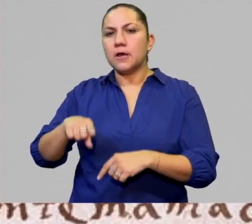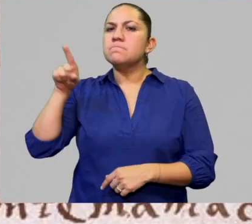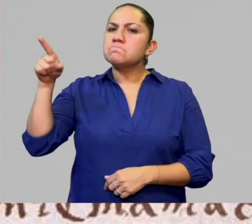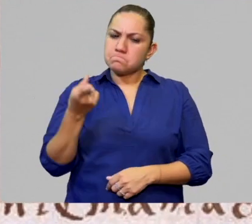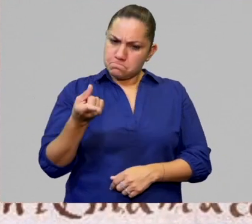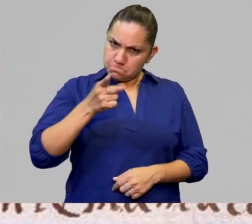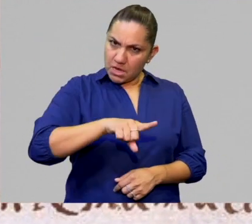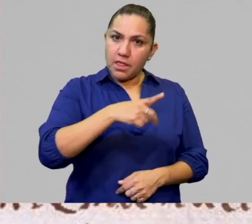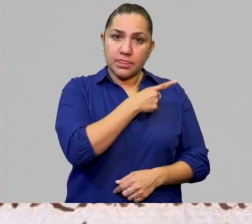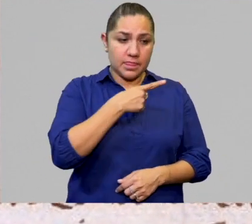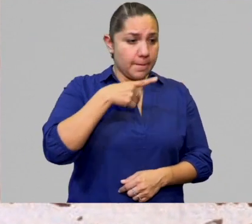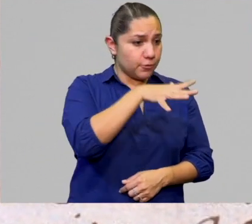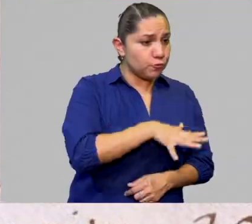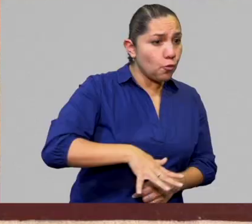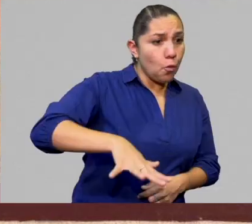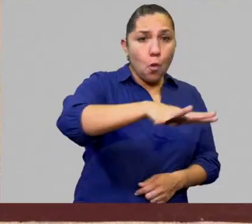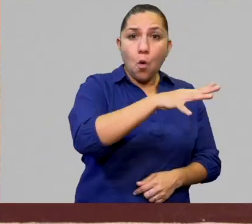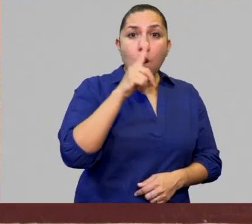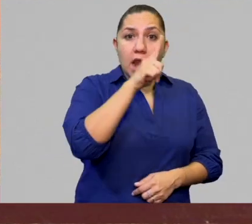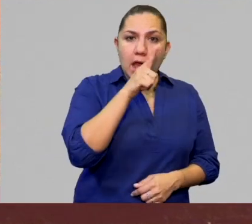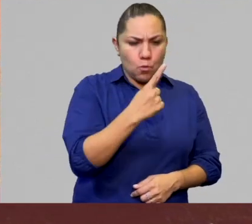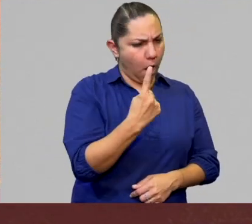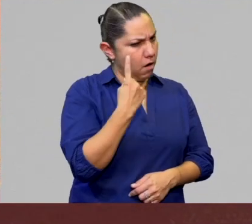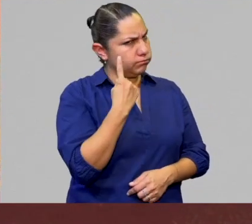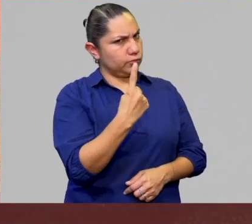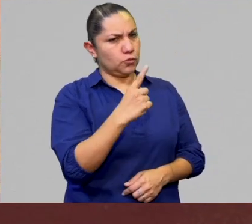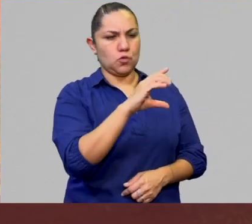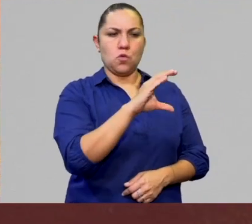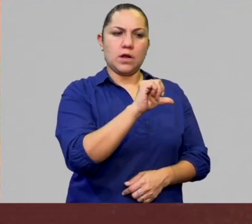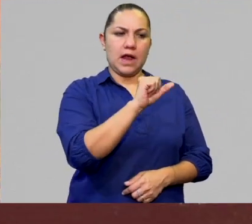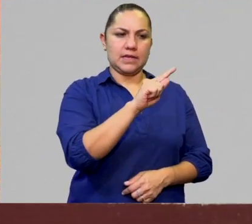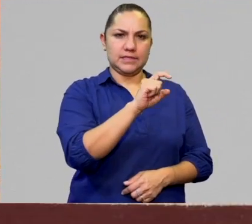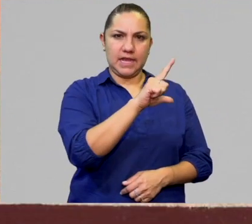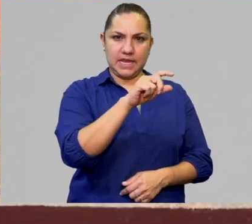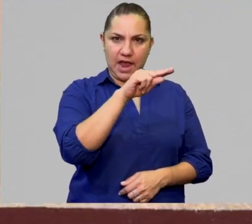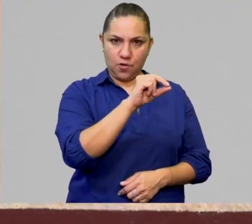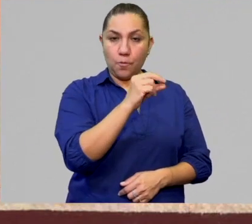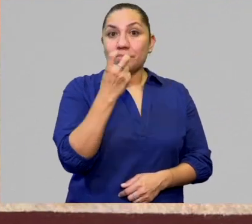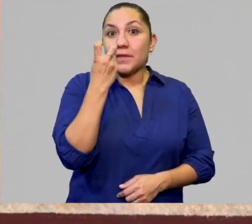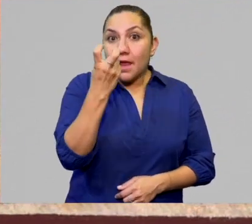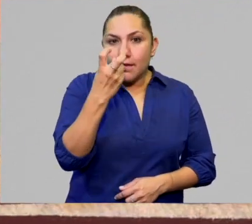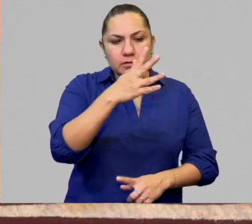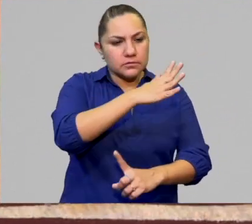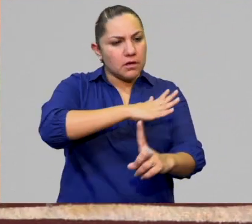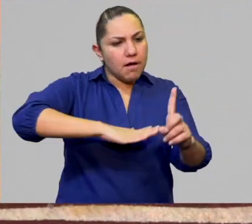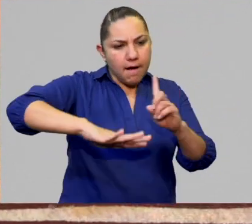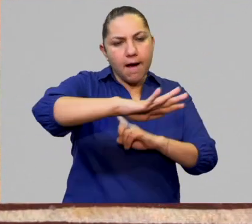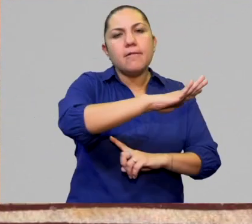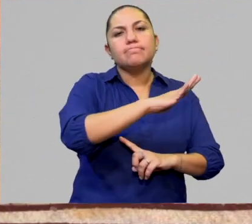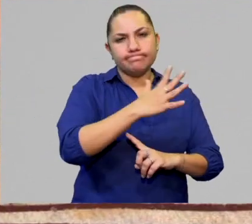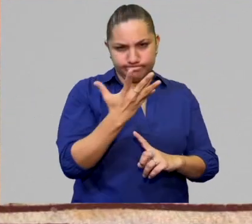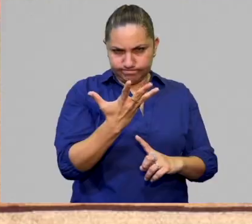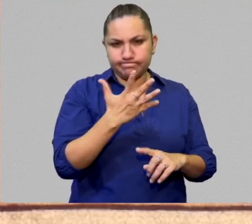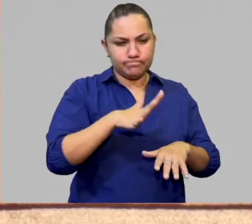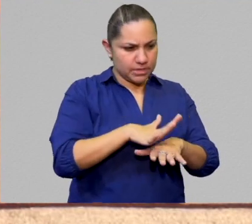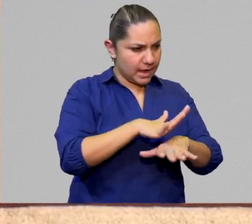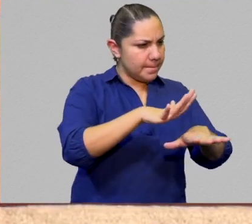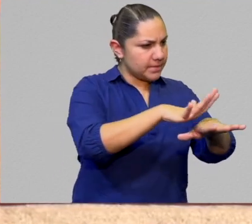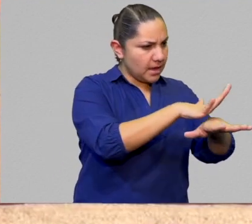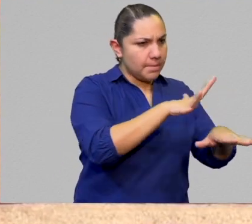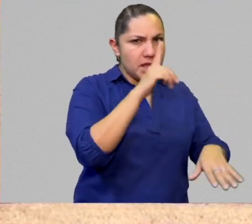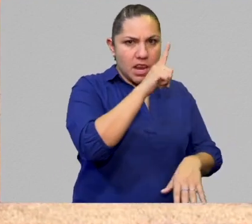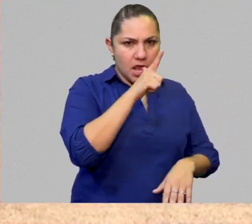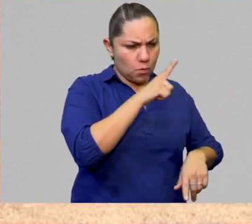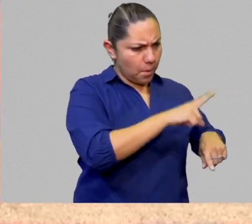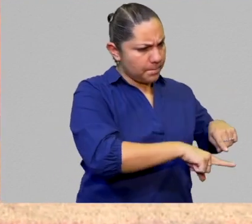imponer el castellano como única lengua. De esta forma, la castellanización no solo se centró en lo religioso,